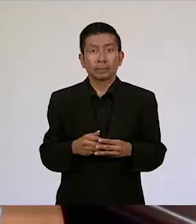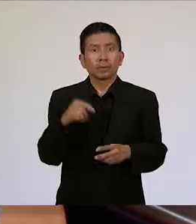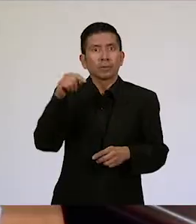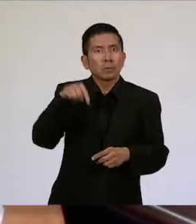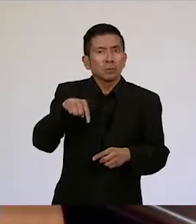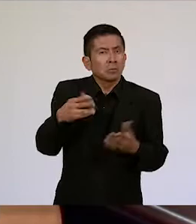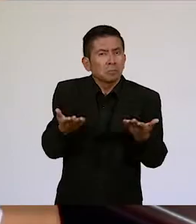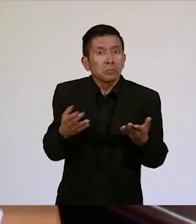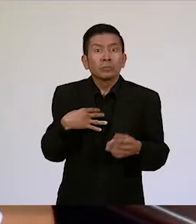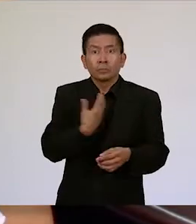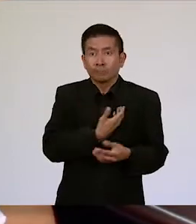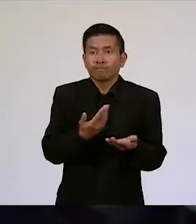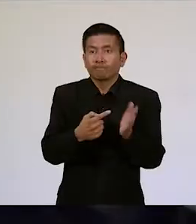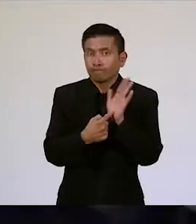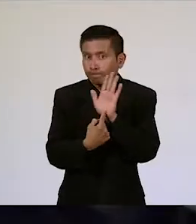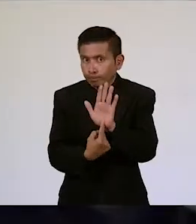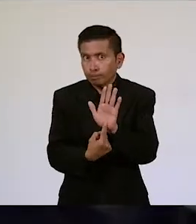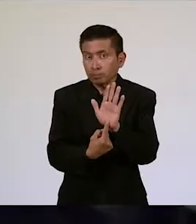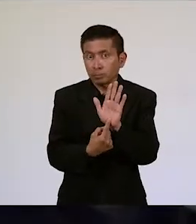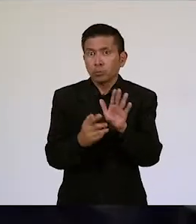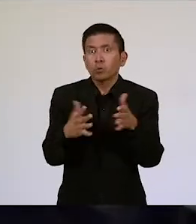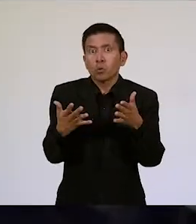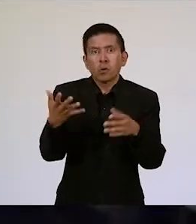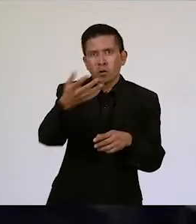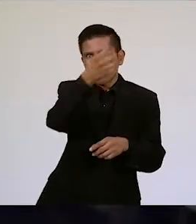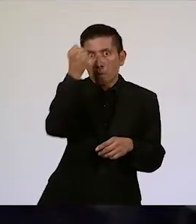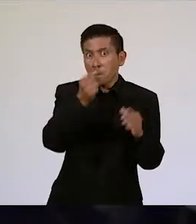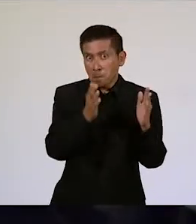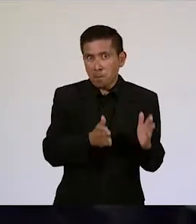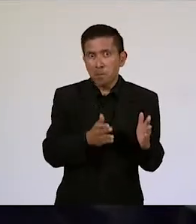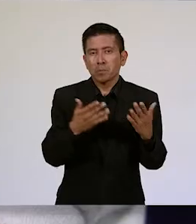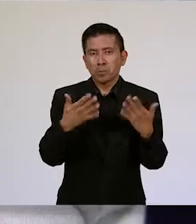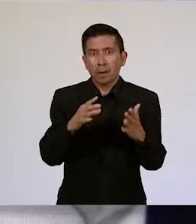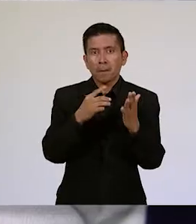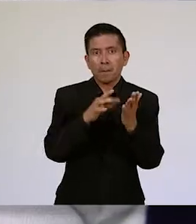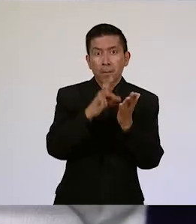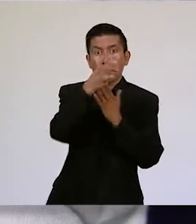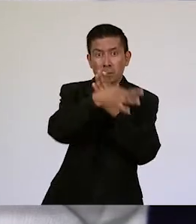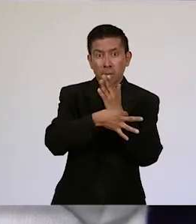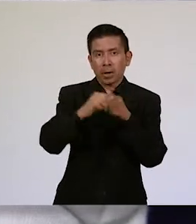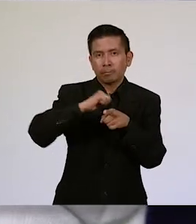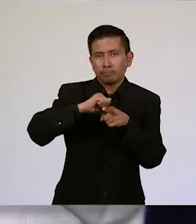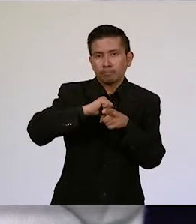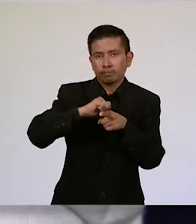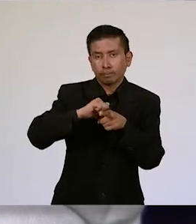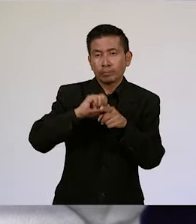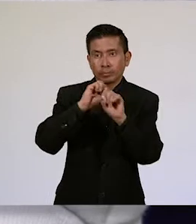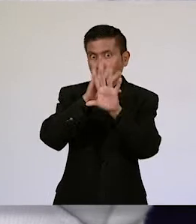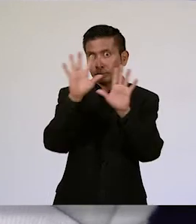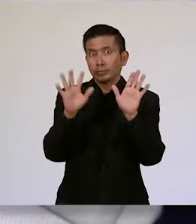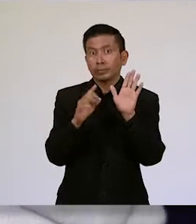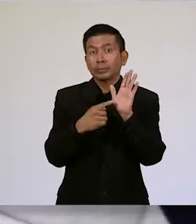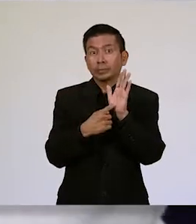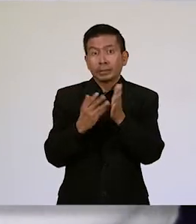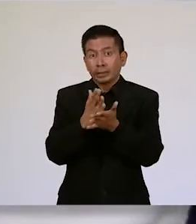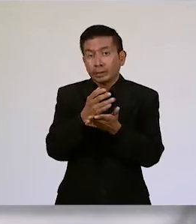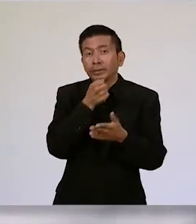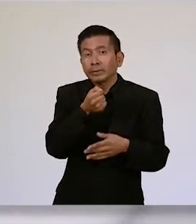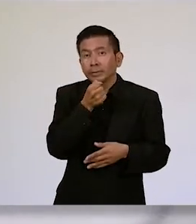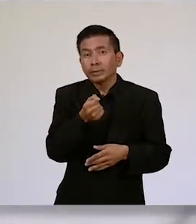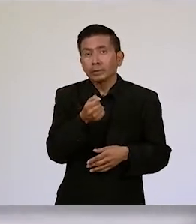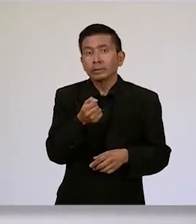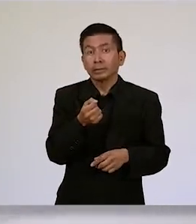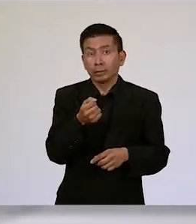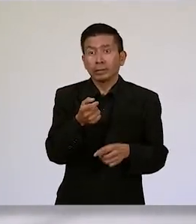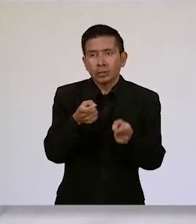queremos mostrarte parte de los resultados que ha tenido el Programa de Capacitación en Transparencia y Acceso a la Información